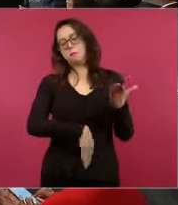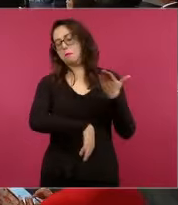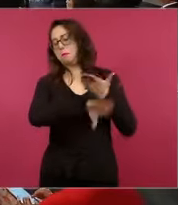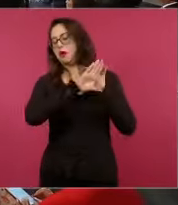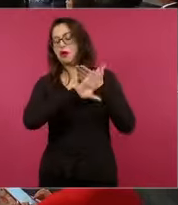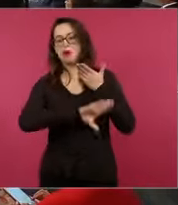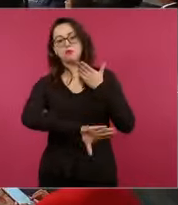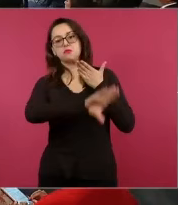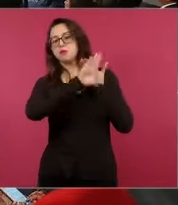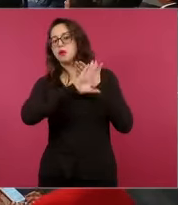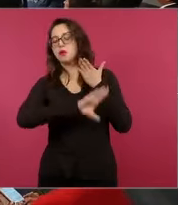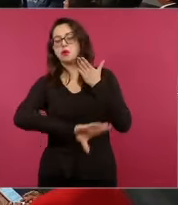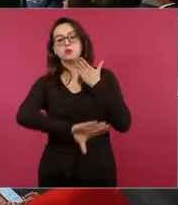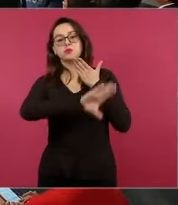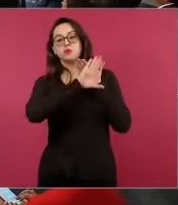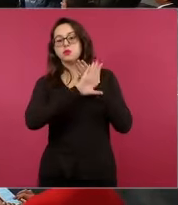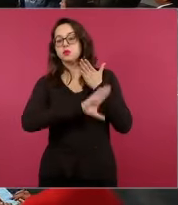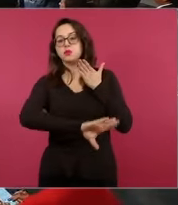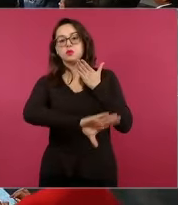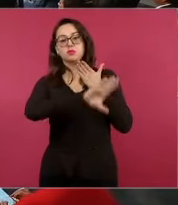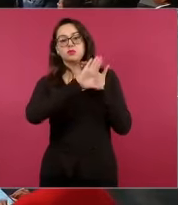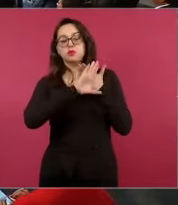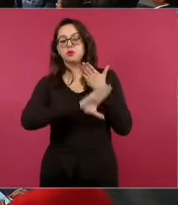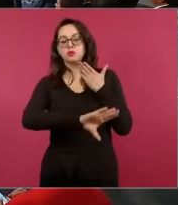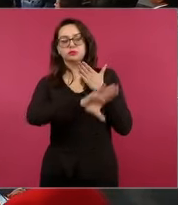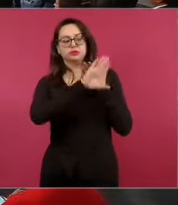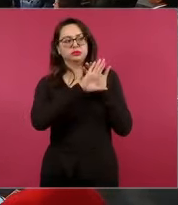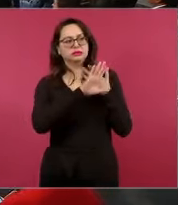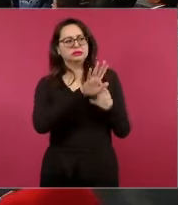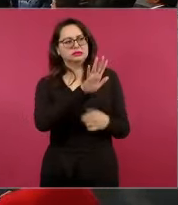y no ven